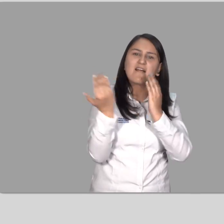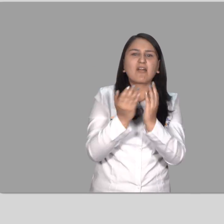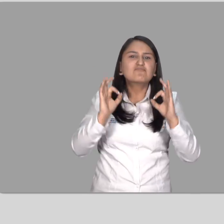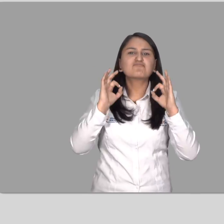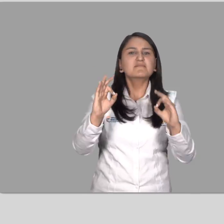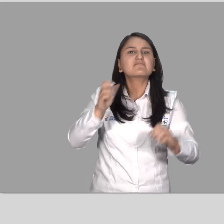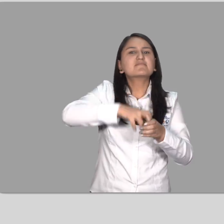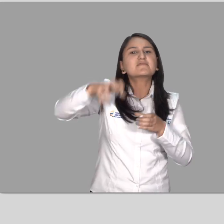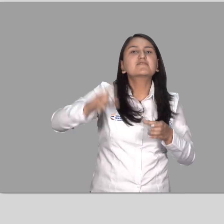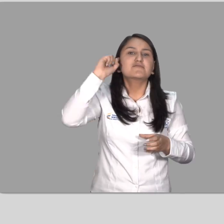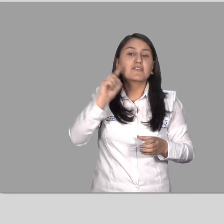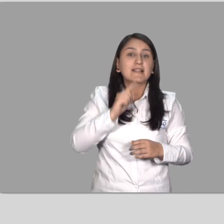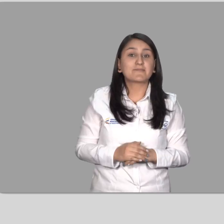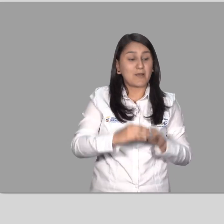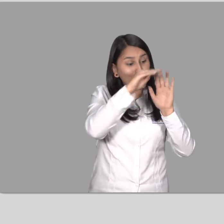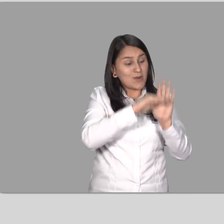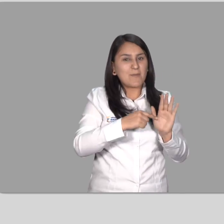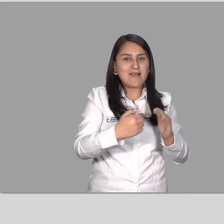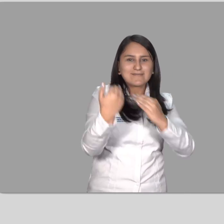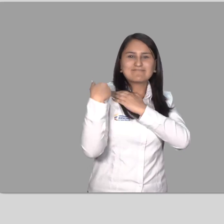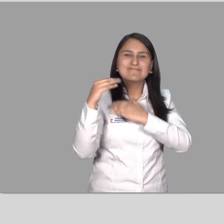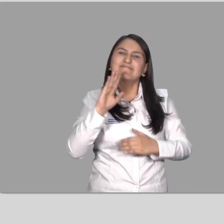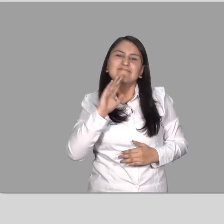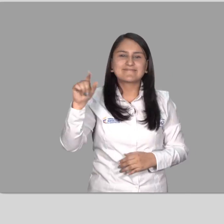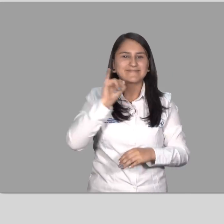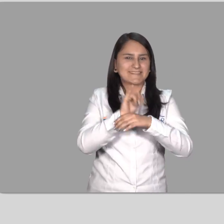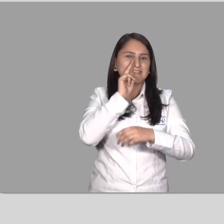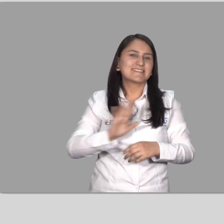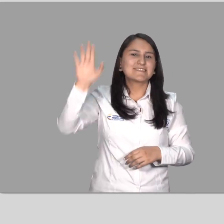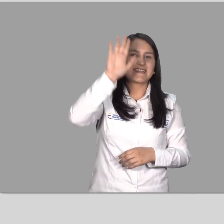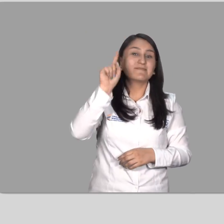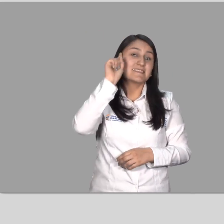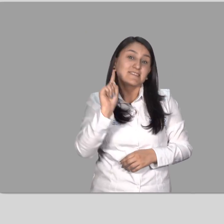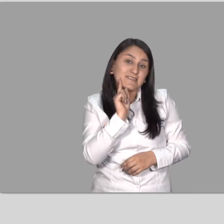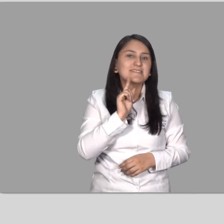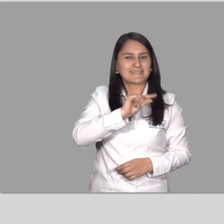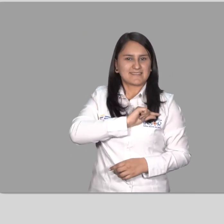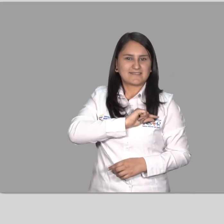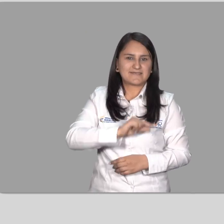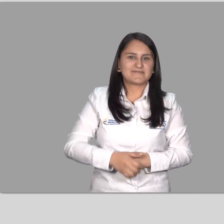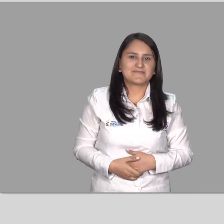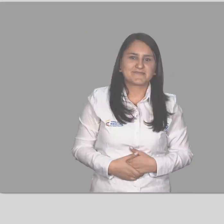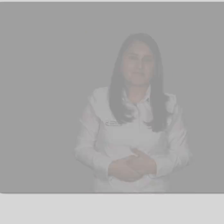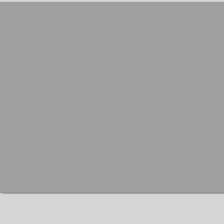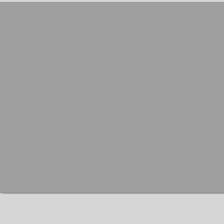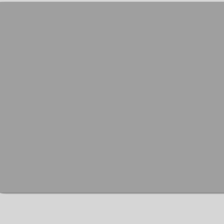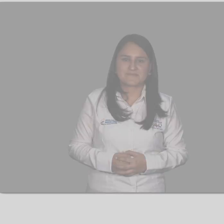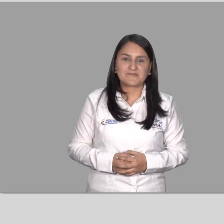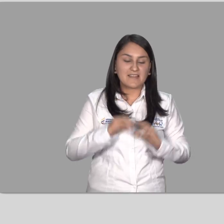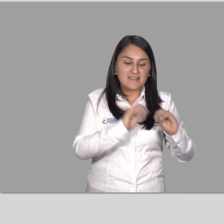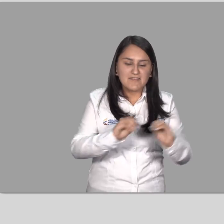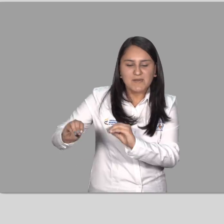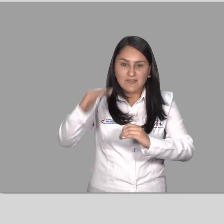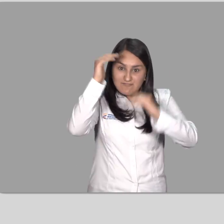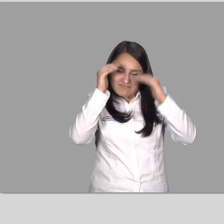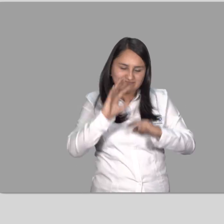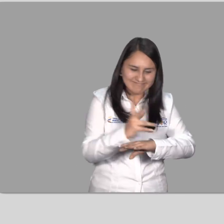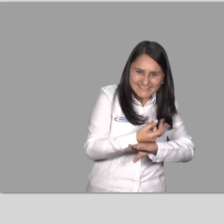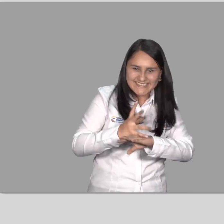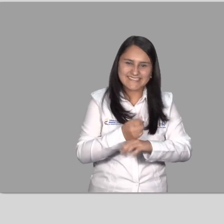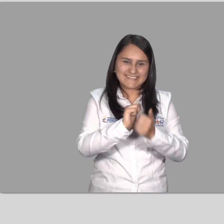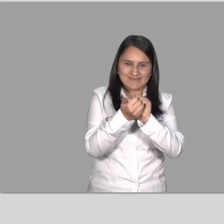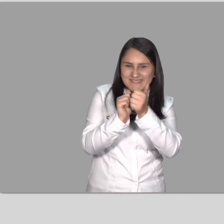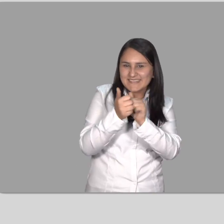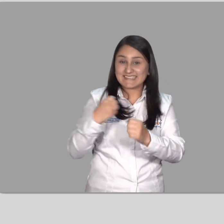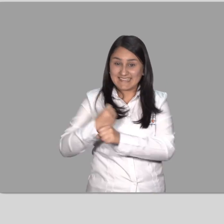la más educada en población sorda Programa liderado por el Instituto Nacional para Sordos y Sordos La formación en